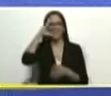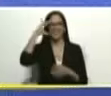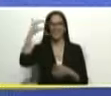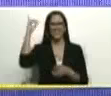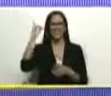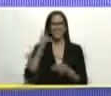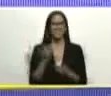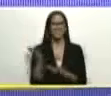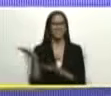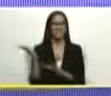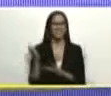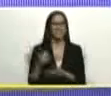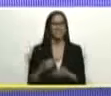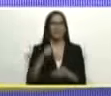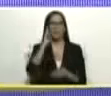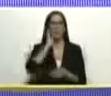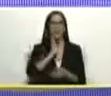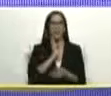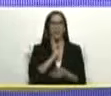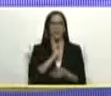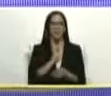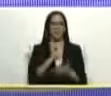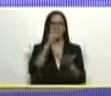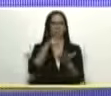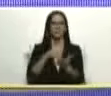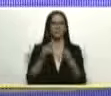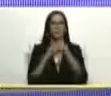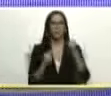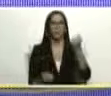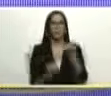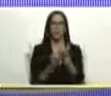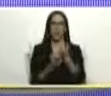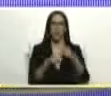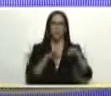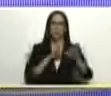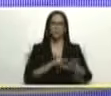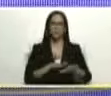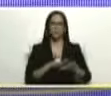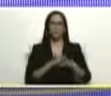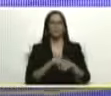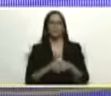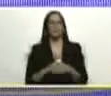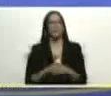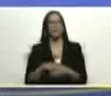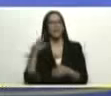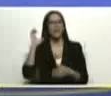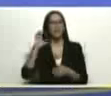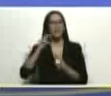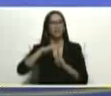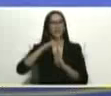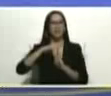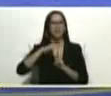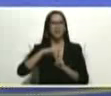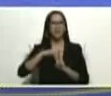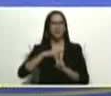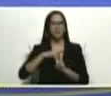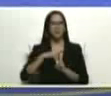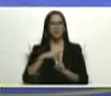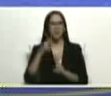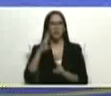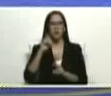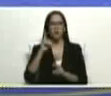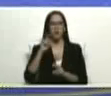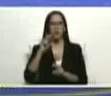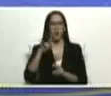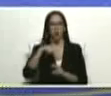se va para Bolívar todo el apoyo para el estado Táchira Rodolfo